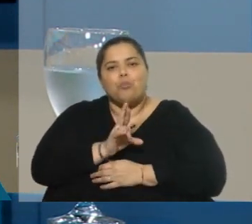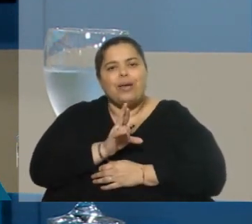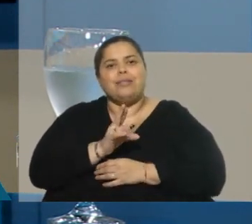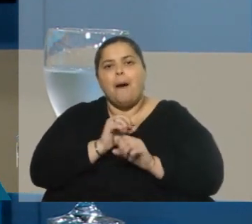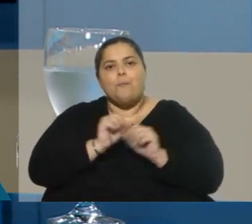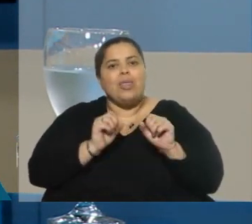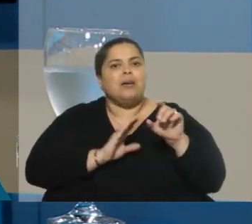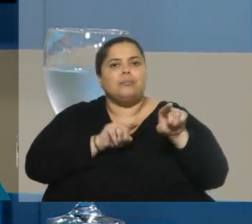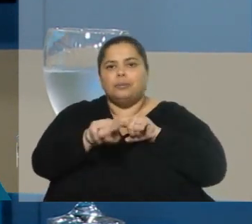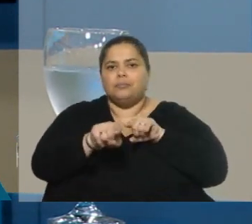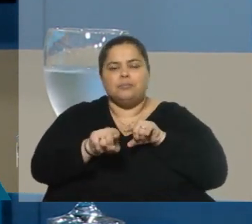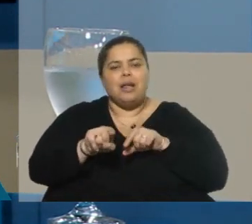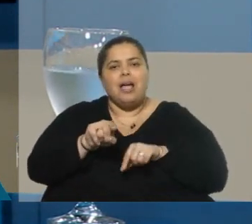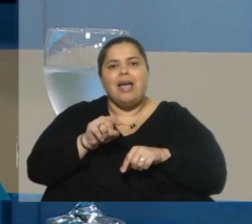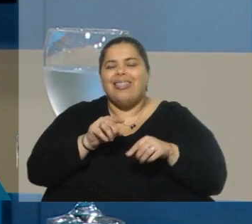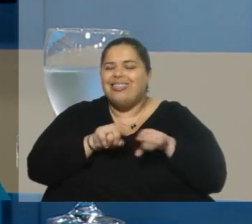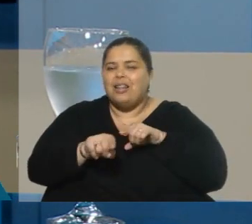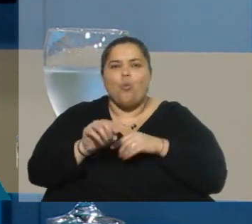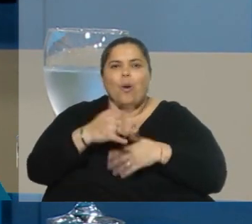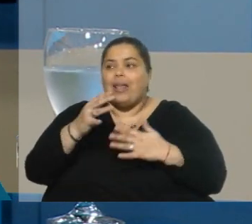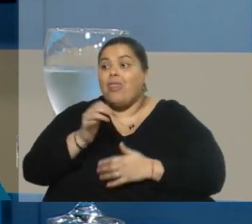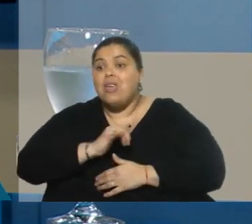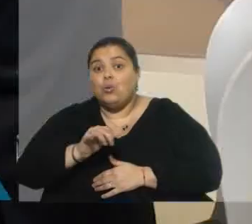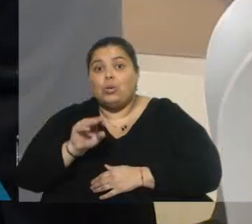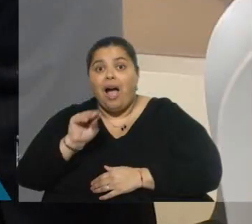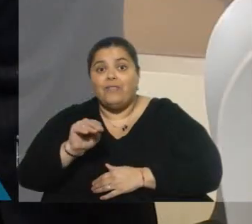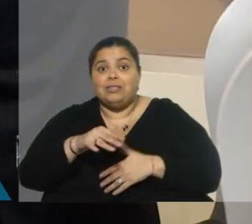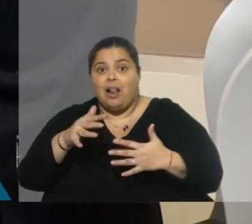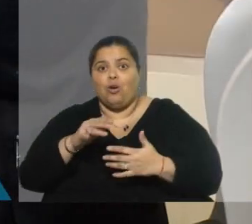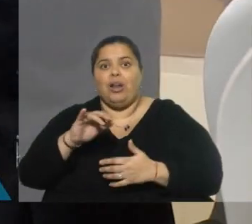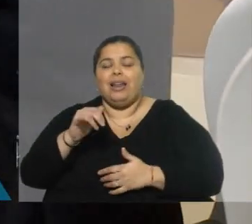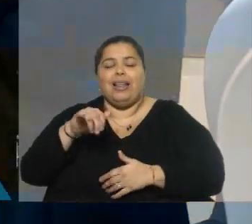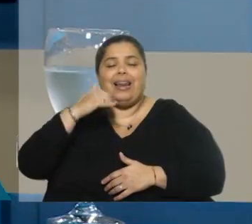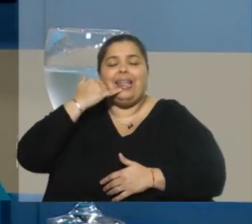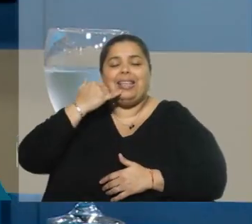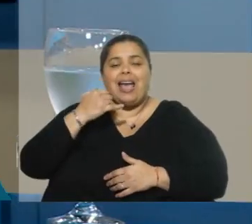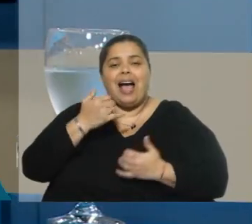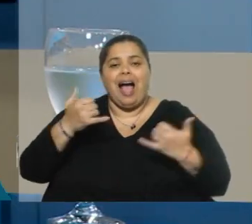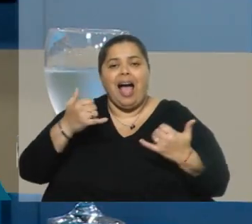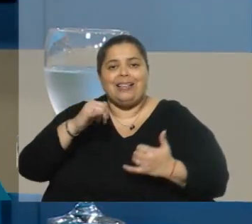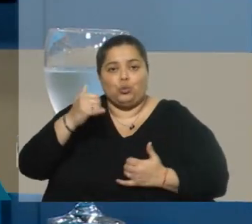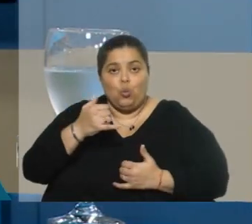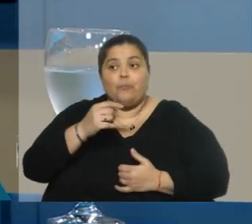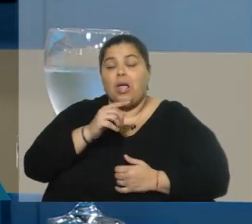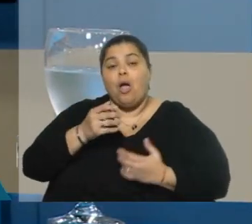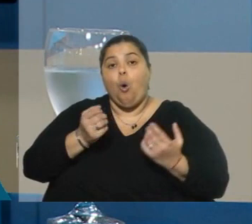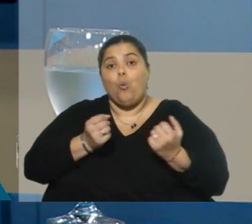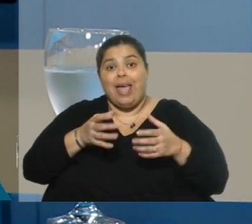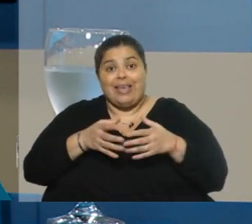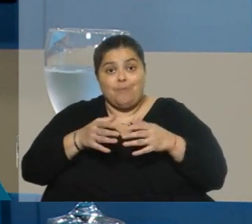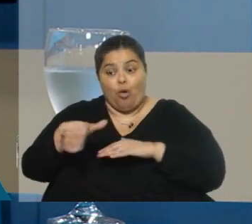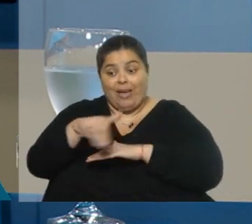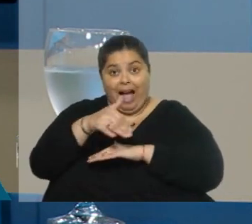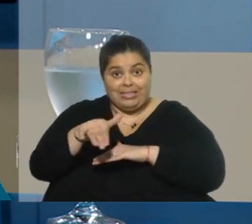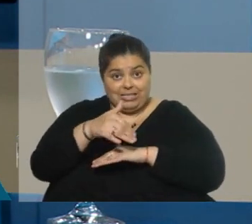intervenir de inmediato ante la mera denuncia a través de la línea azul para que lo que se llama la unidad móvil de calle, los equipos de